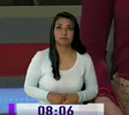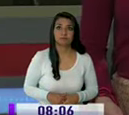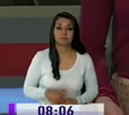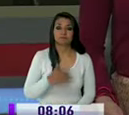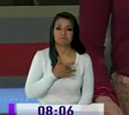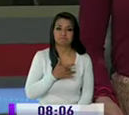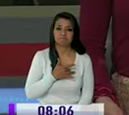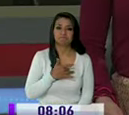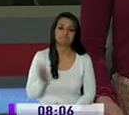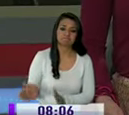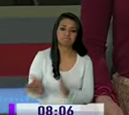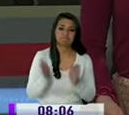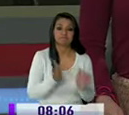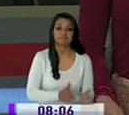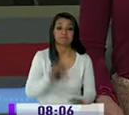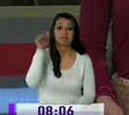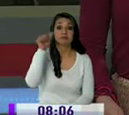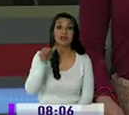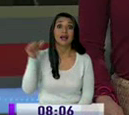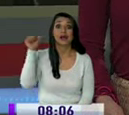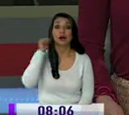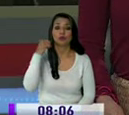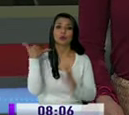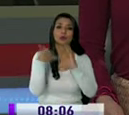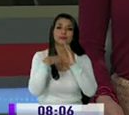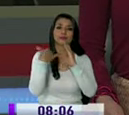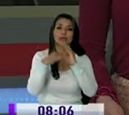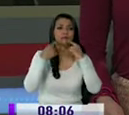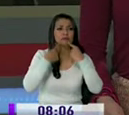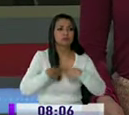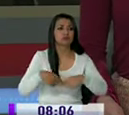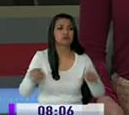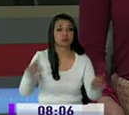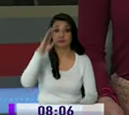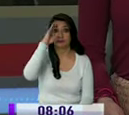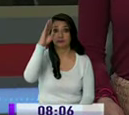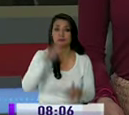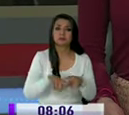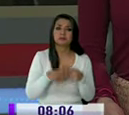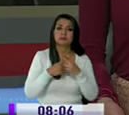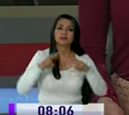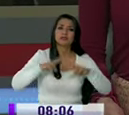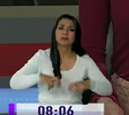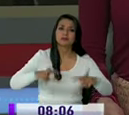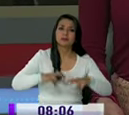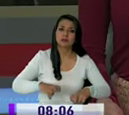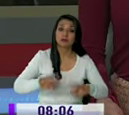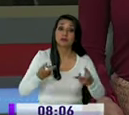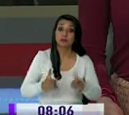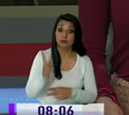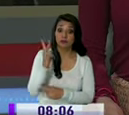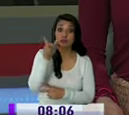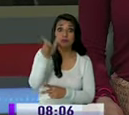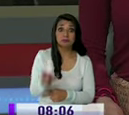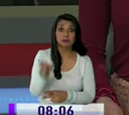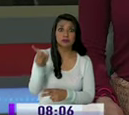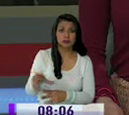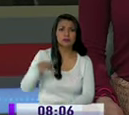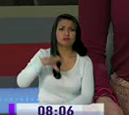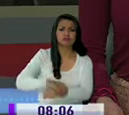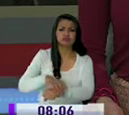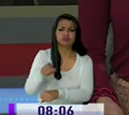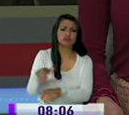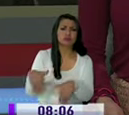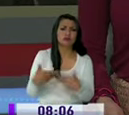Lamentable. Un audio difundido por redes sociales ayudó a que la policía iniciara con la investigación y captura a dos personas que se hacían